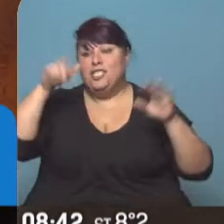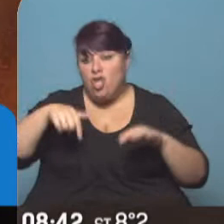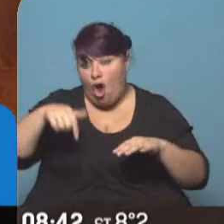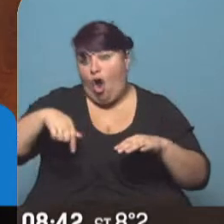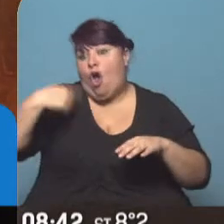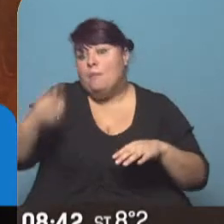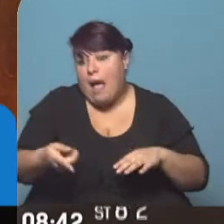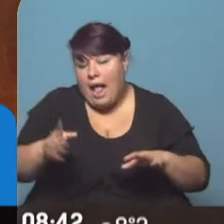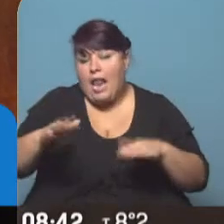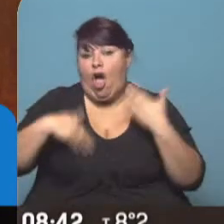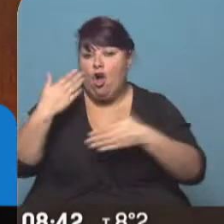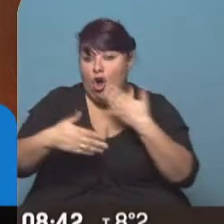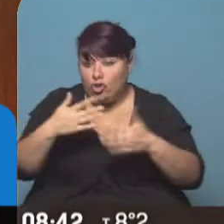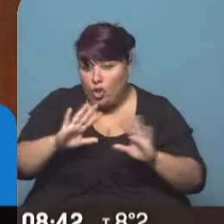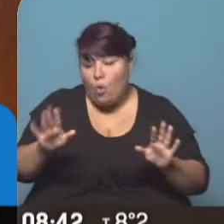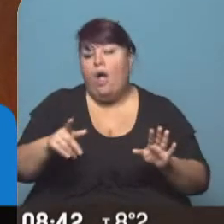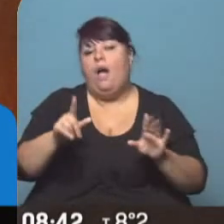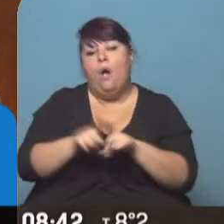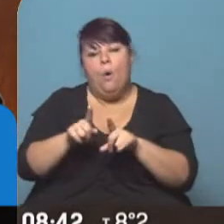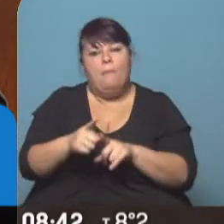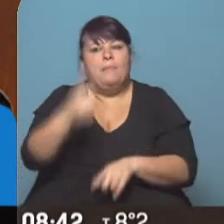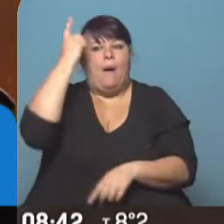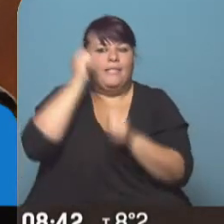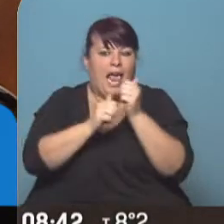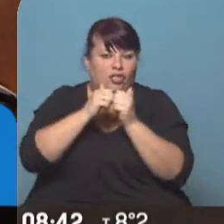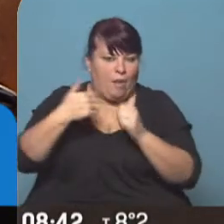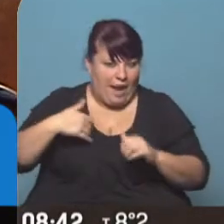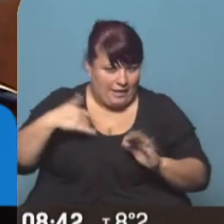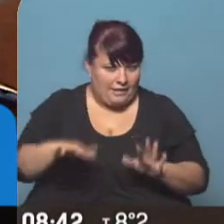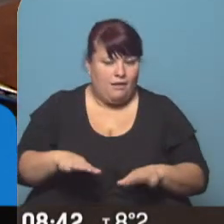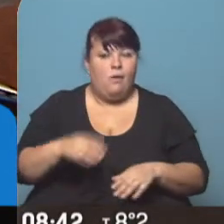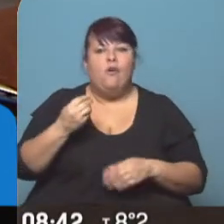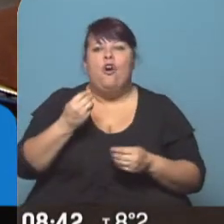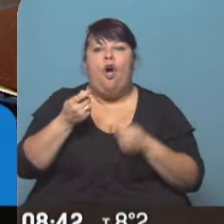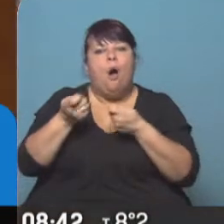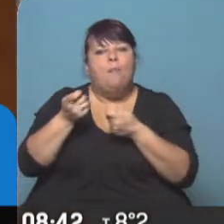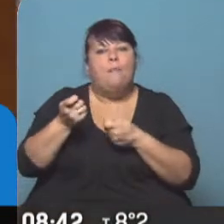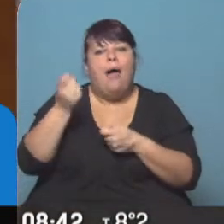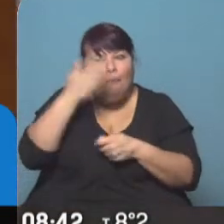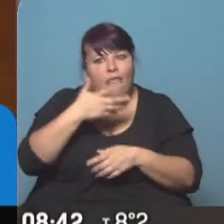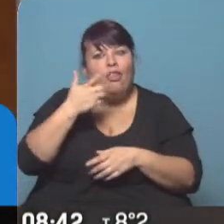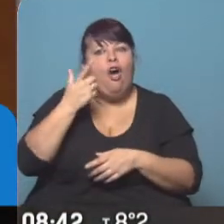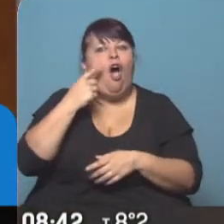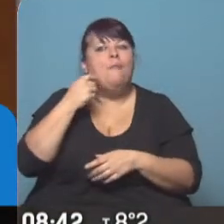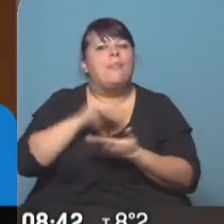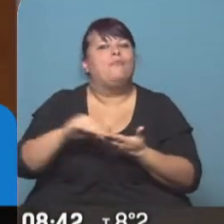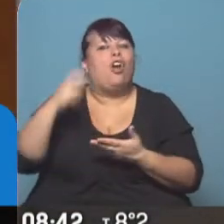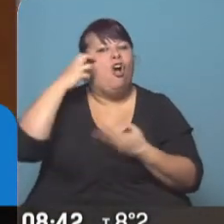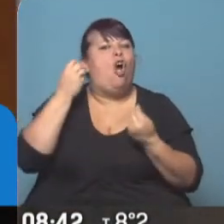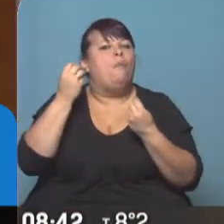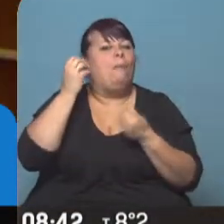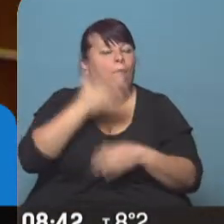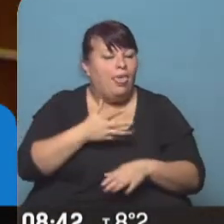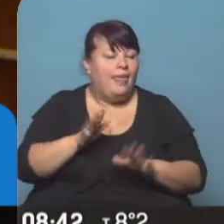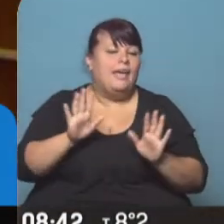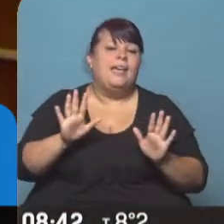mañana podemos avanzar en esto sería histórico para la Argentina. ¿Cómo se lo convence a los diputados, a los varones del Congreso Nacional?